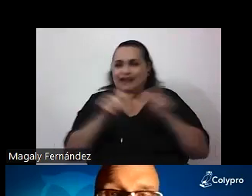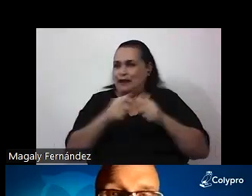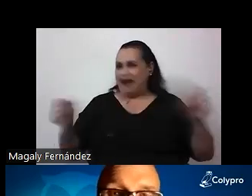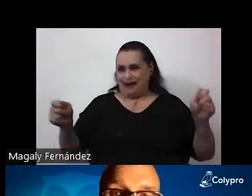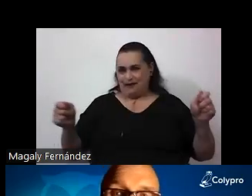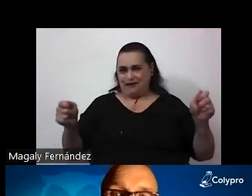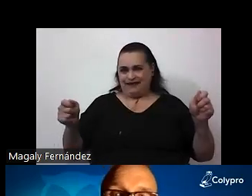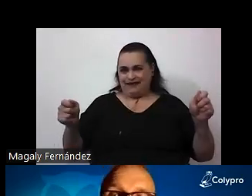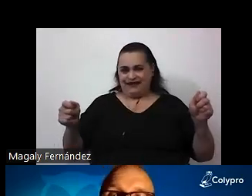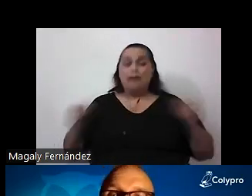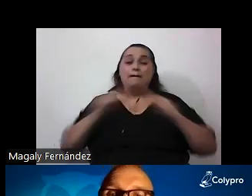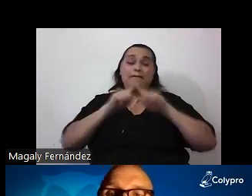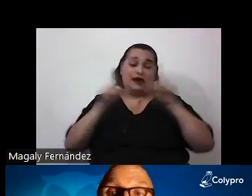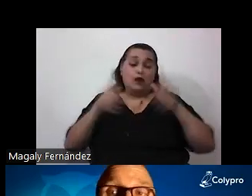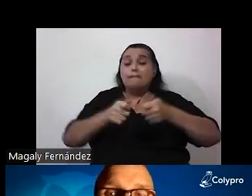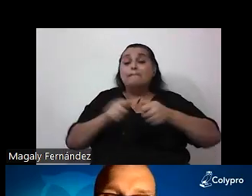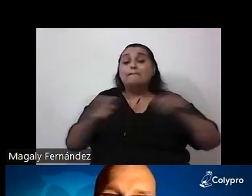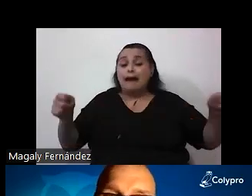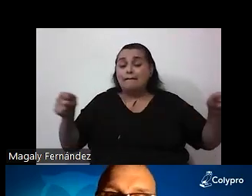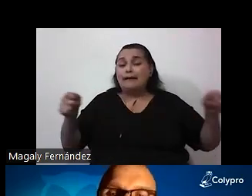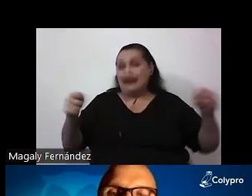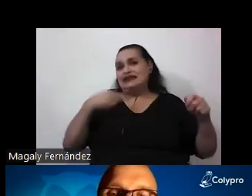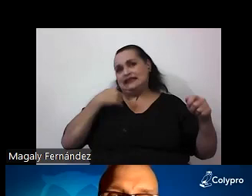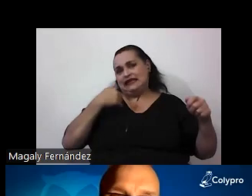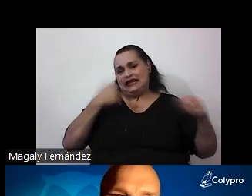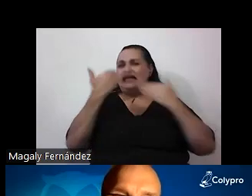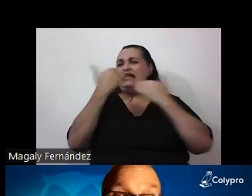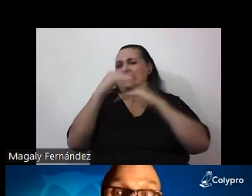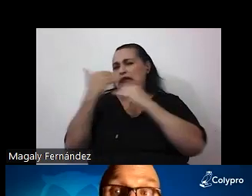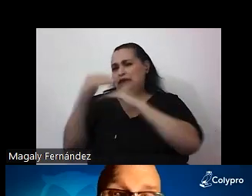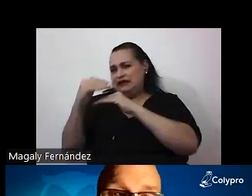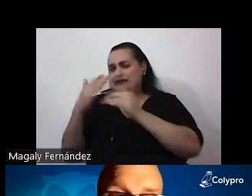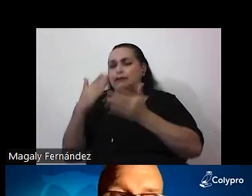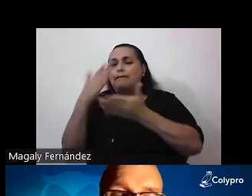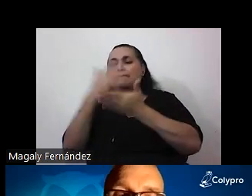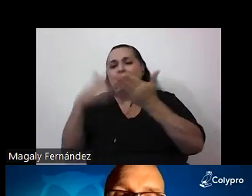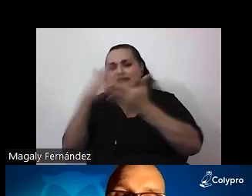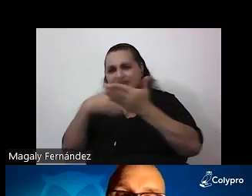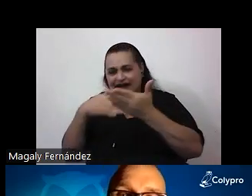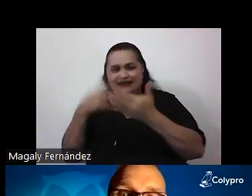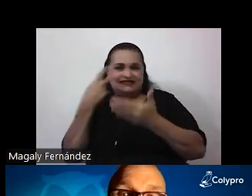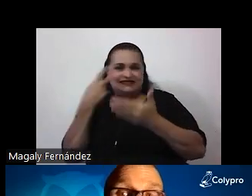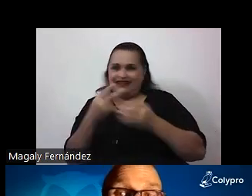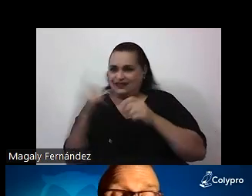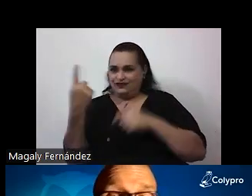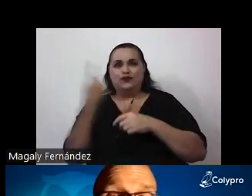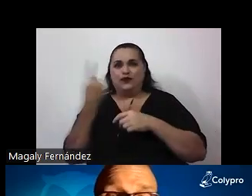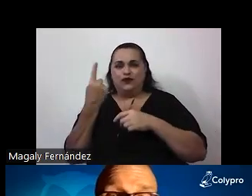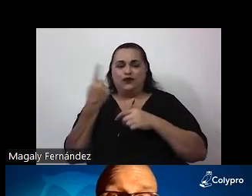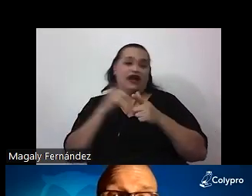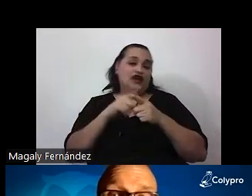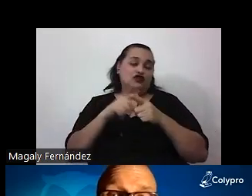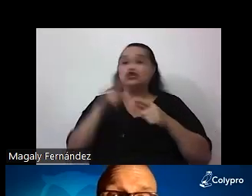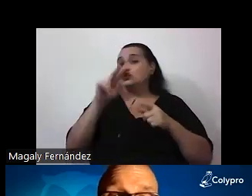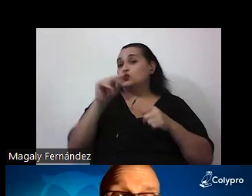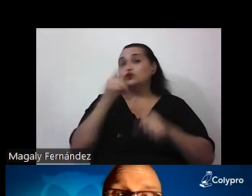Inevitablemente, el mapa es limitado, es parcial, es sesgado. Ahora, tampoco sería correcto